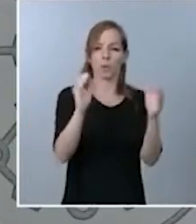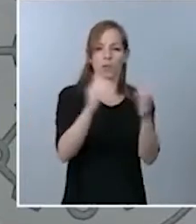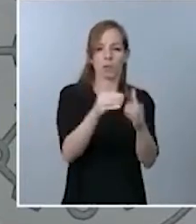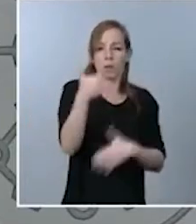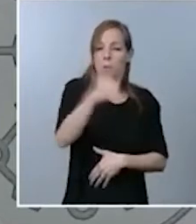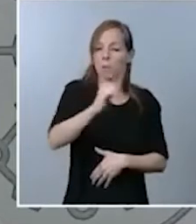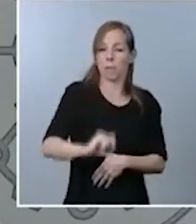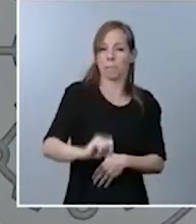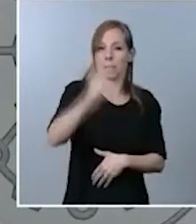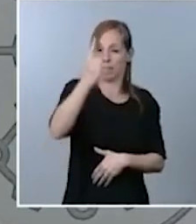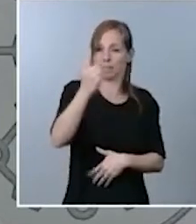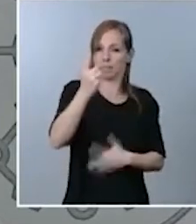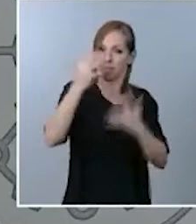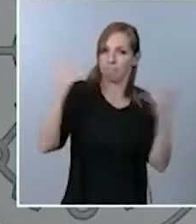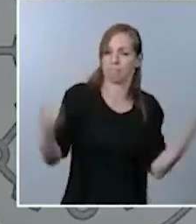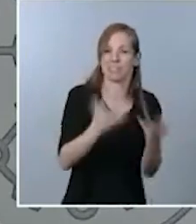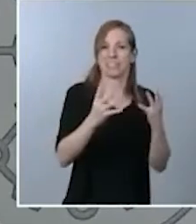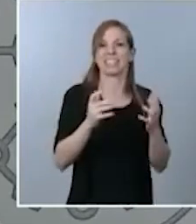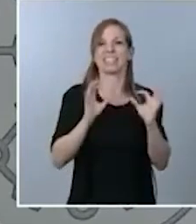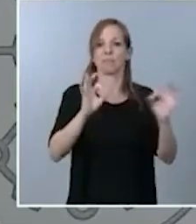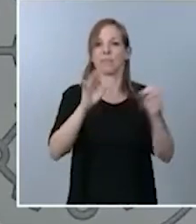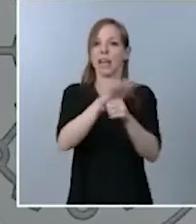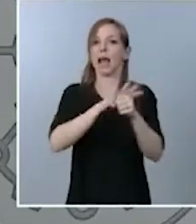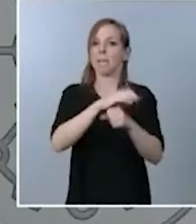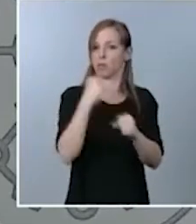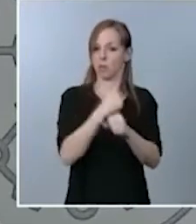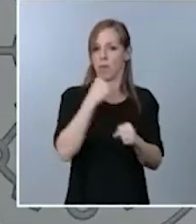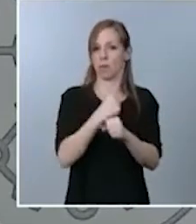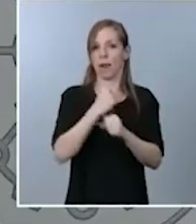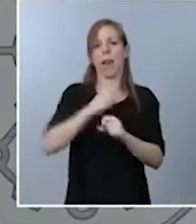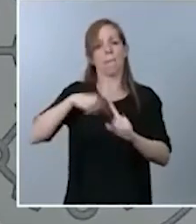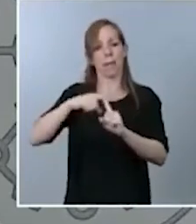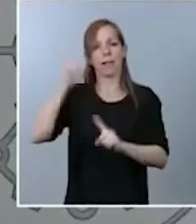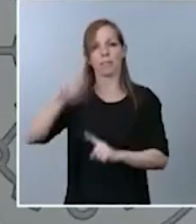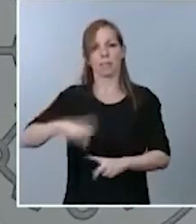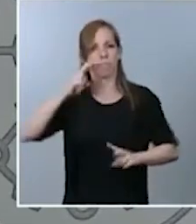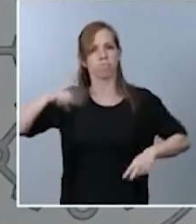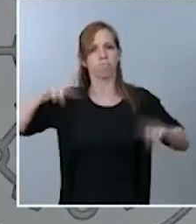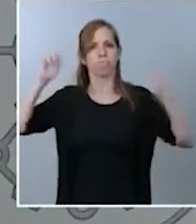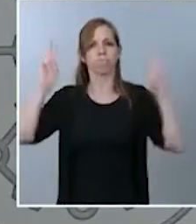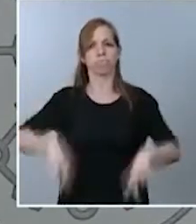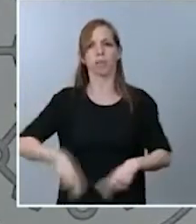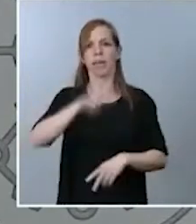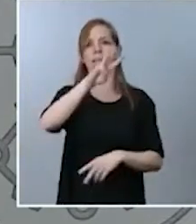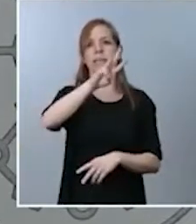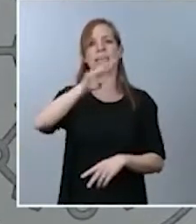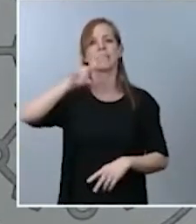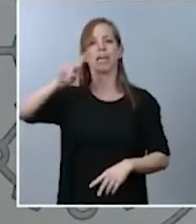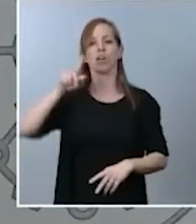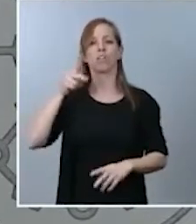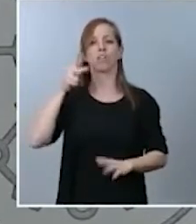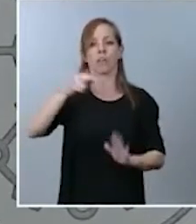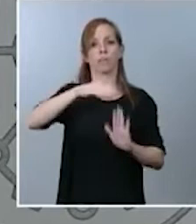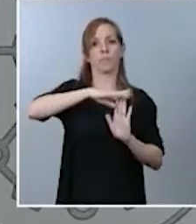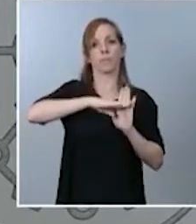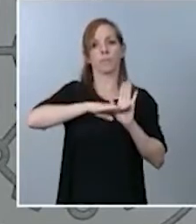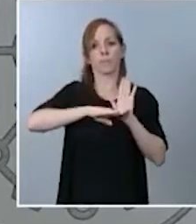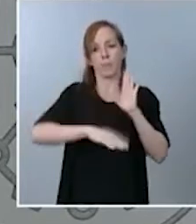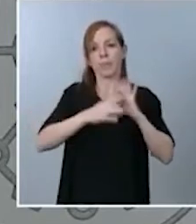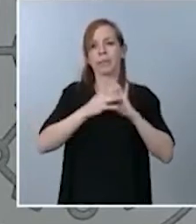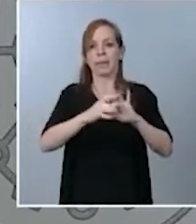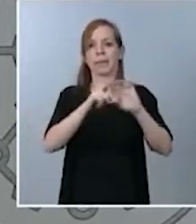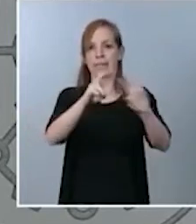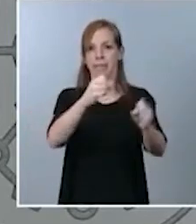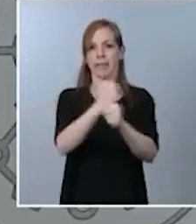en el ámbito laboral, al tiempo que reconoce un total de 31 derechos relacionados con el trabajo, la